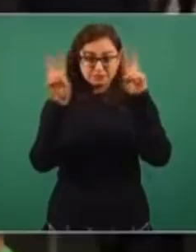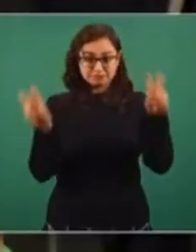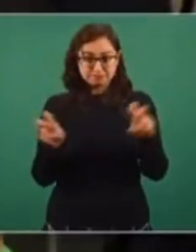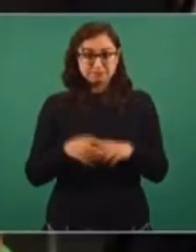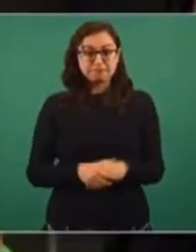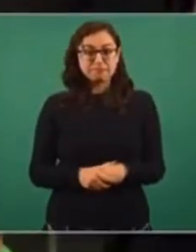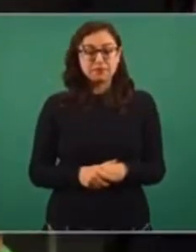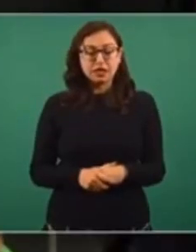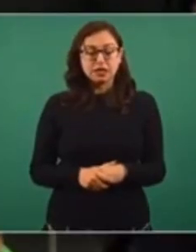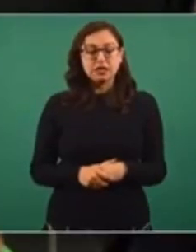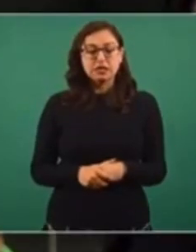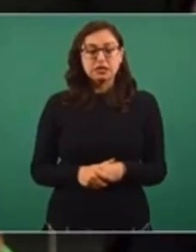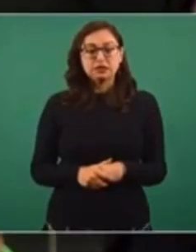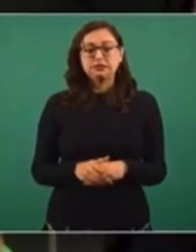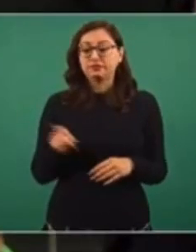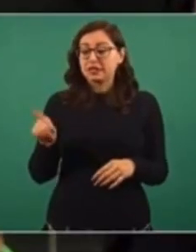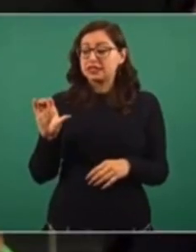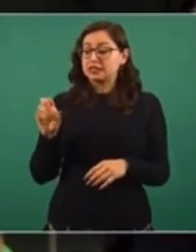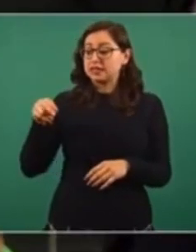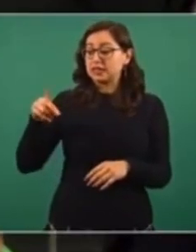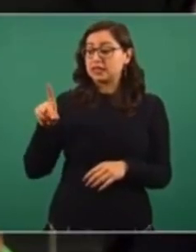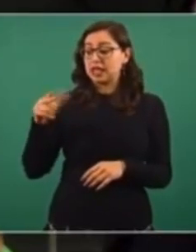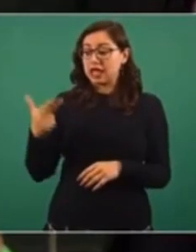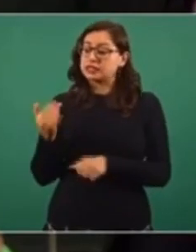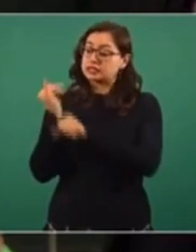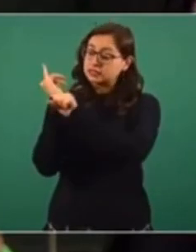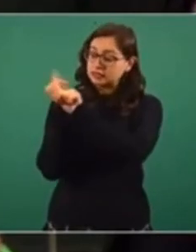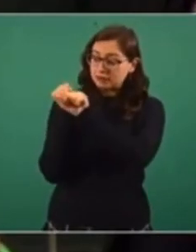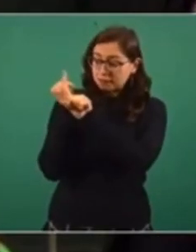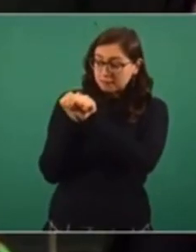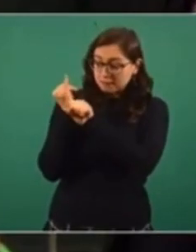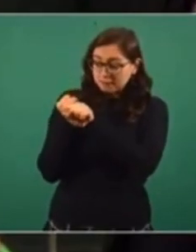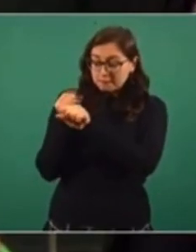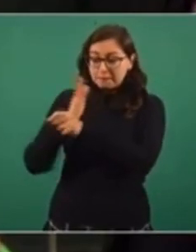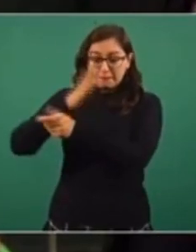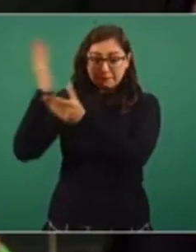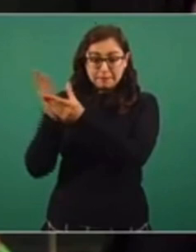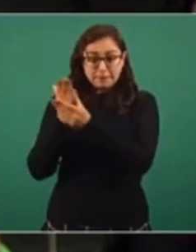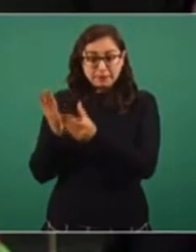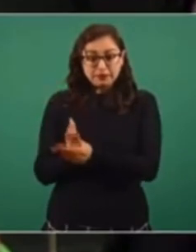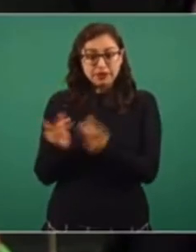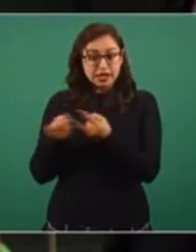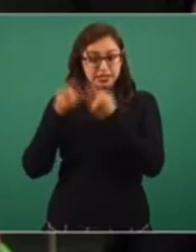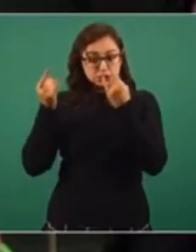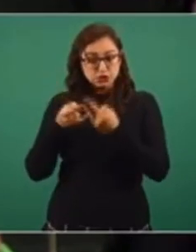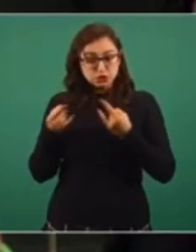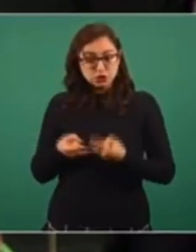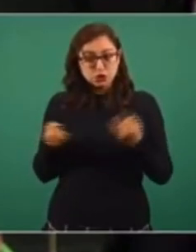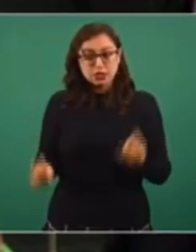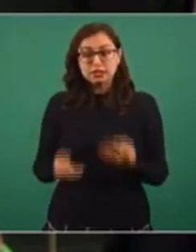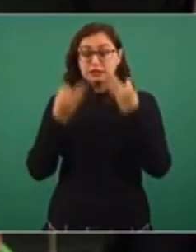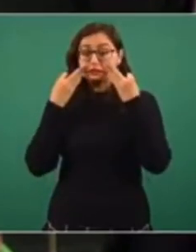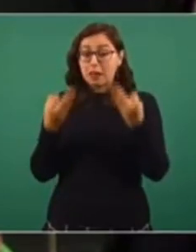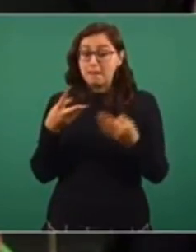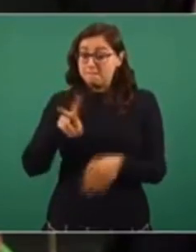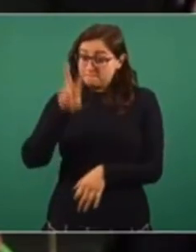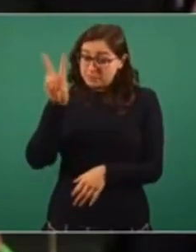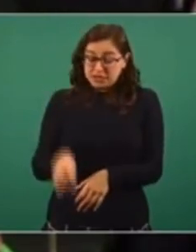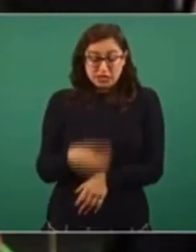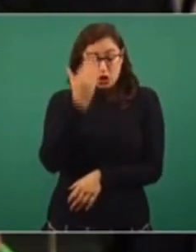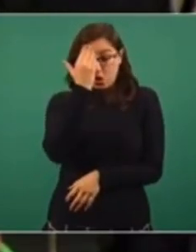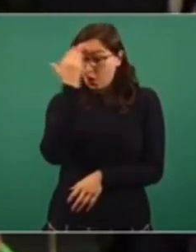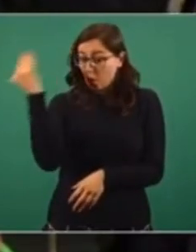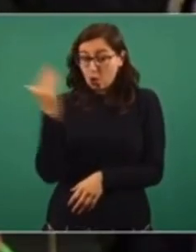que esta investigación sobre la CNDH, aunque los testimonios sobre atrocidades de que